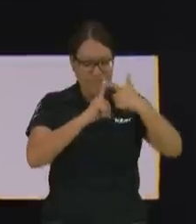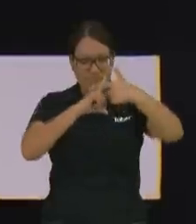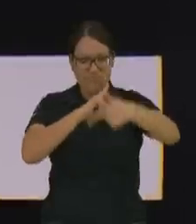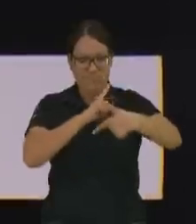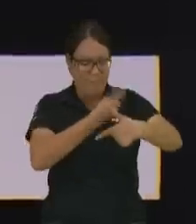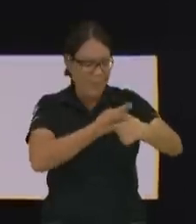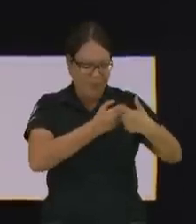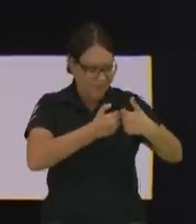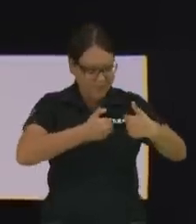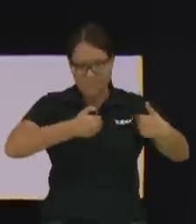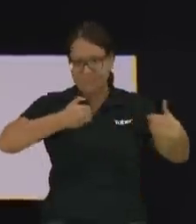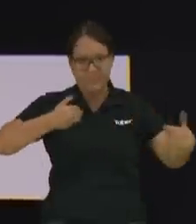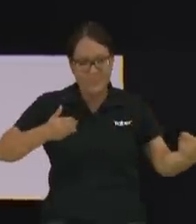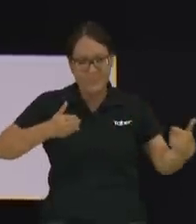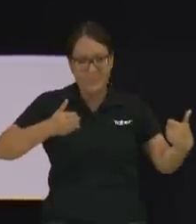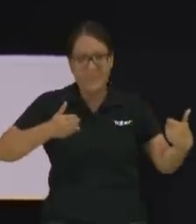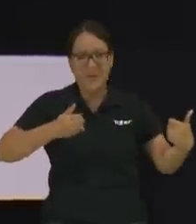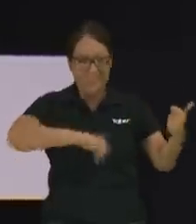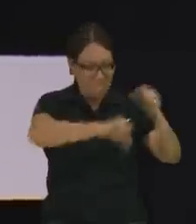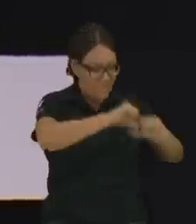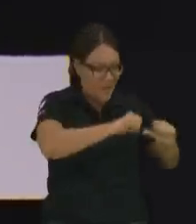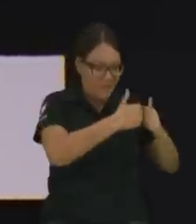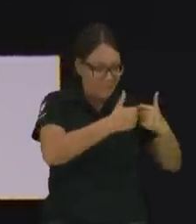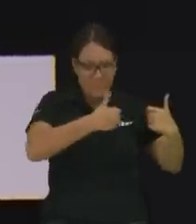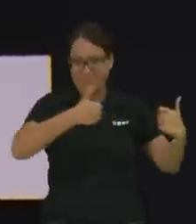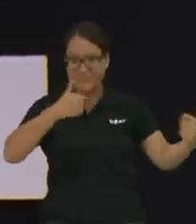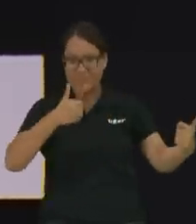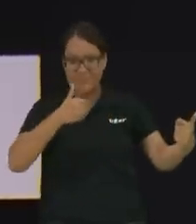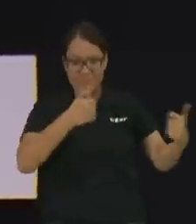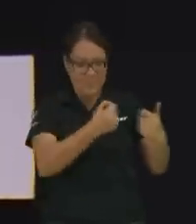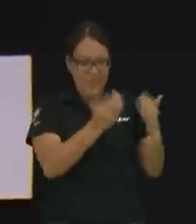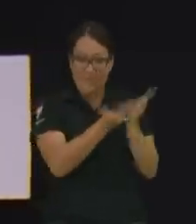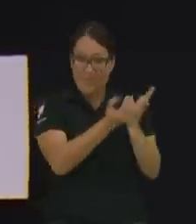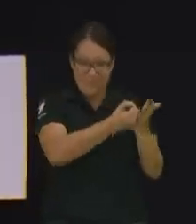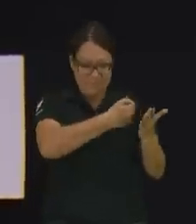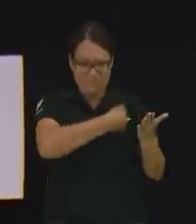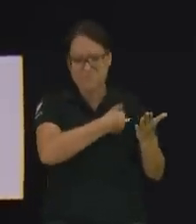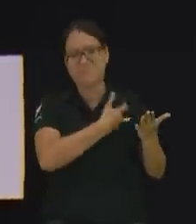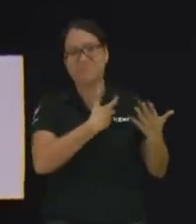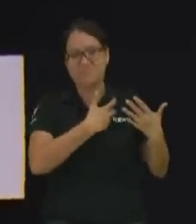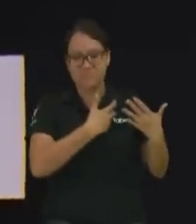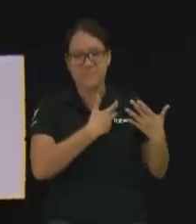De todas las cosas malas No golpea, no daña No humilla